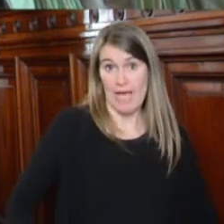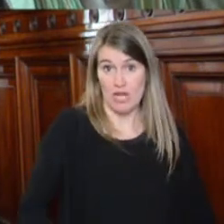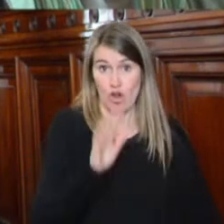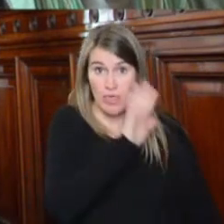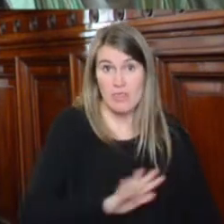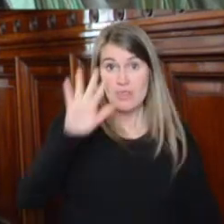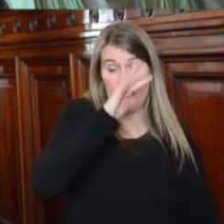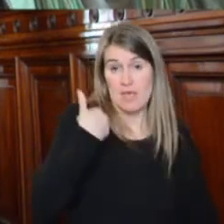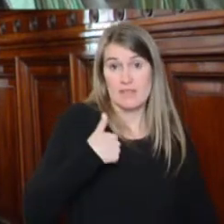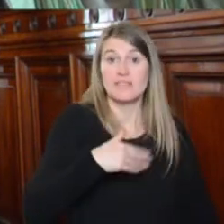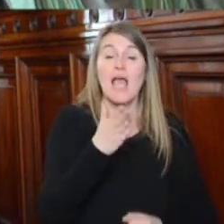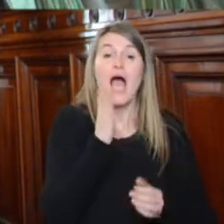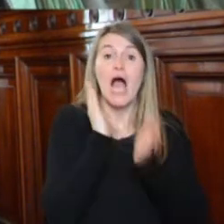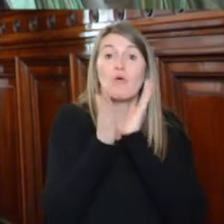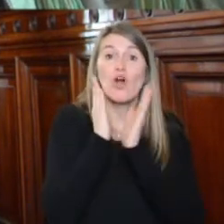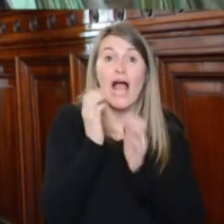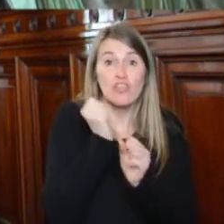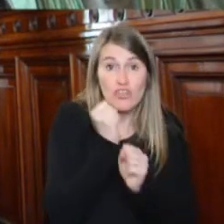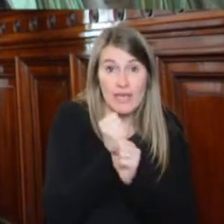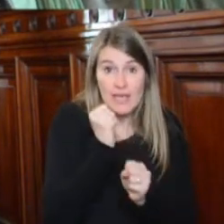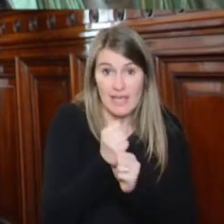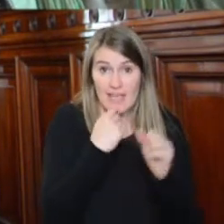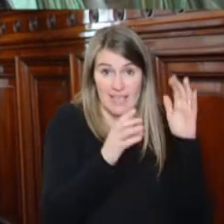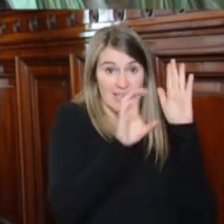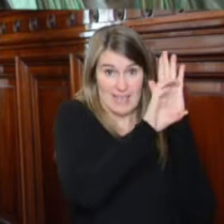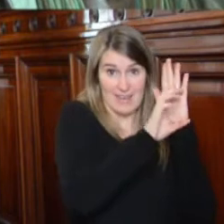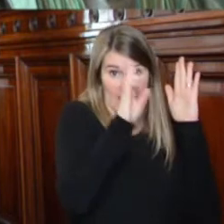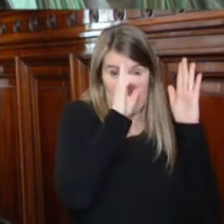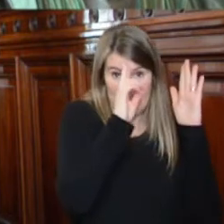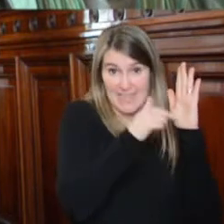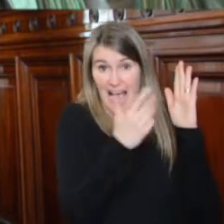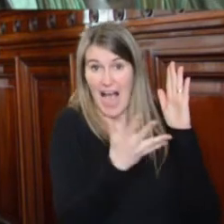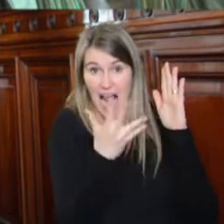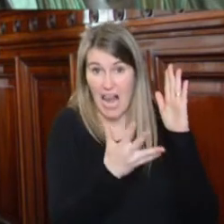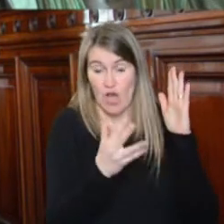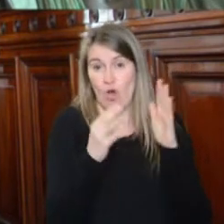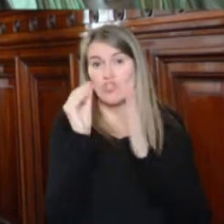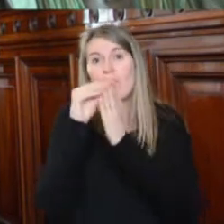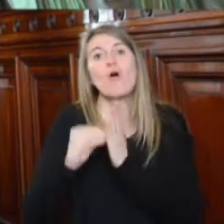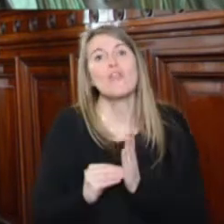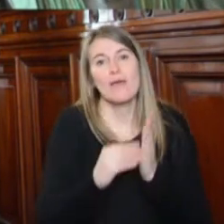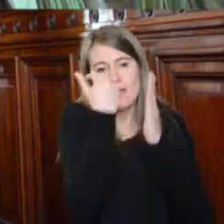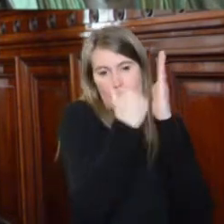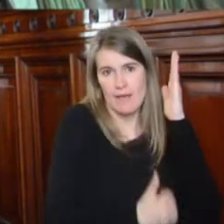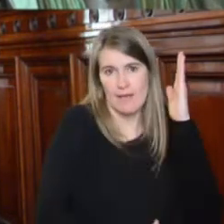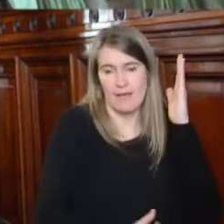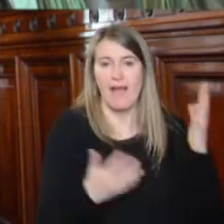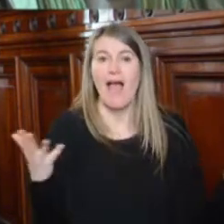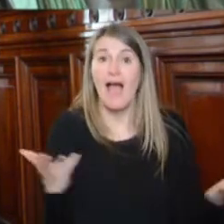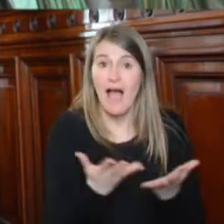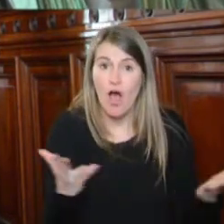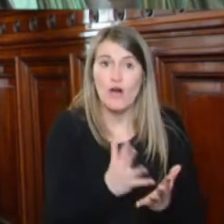abogados laboralistas que demanden la inconstitucionalidad de algún artículo de la Ley de Riesgo de Trabajo. Actualmente se encuentra